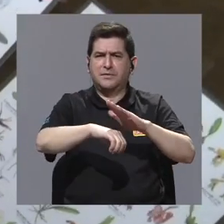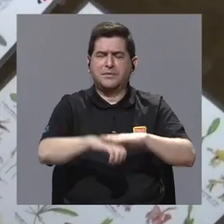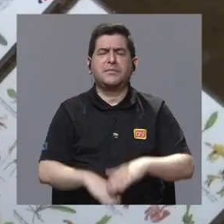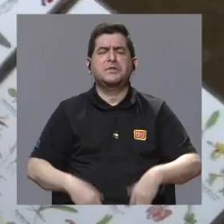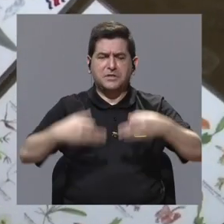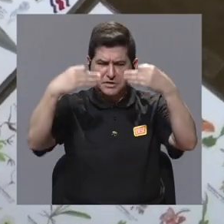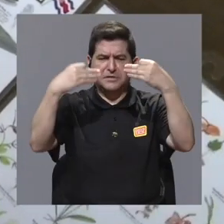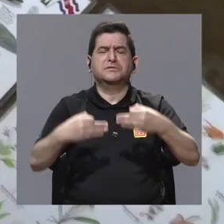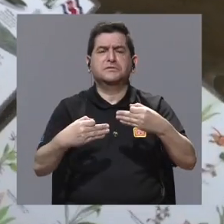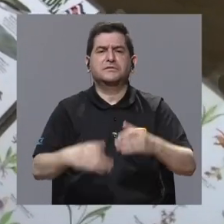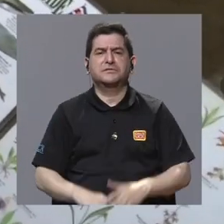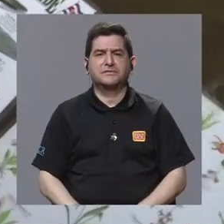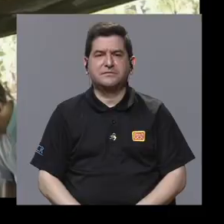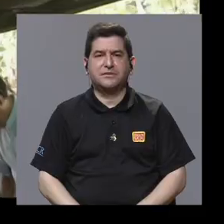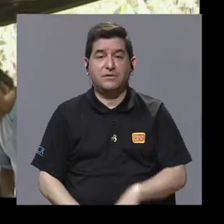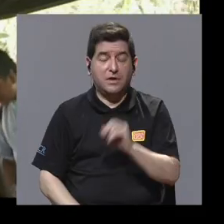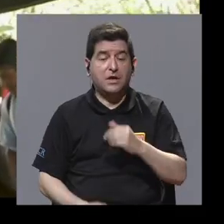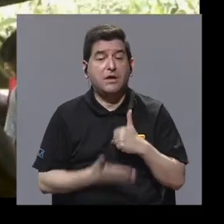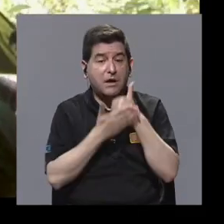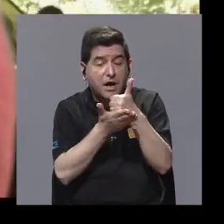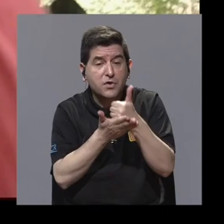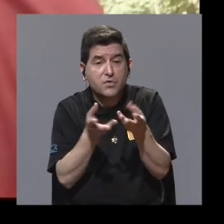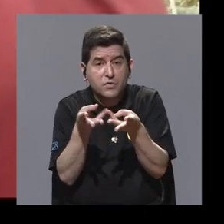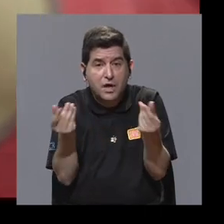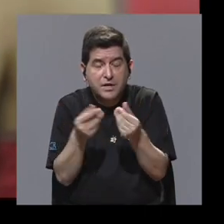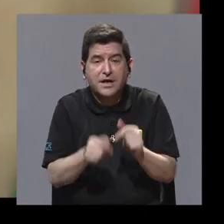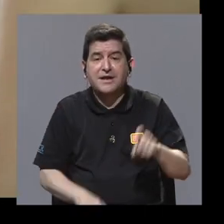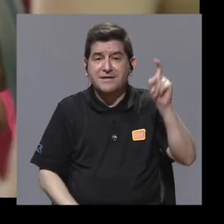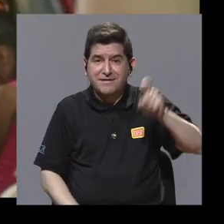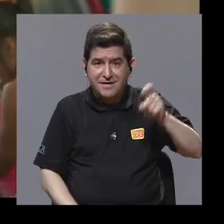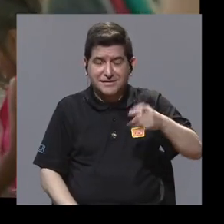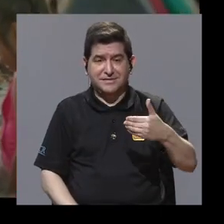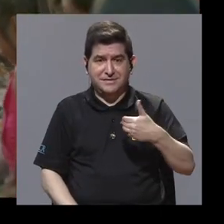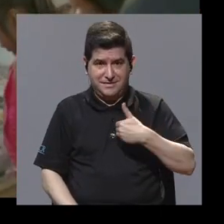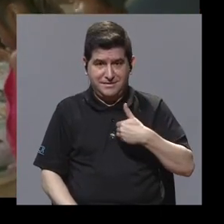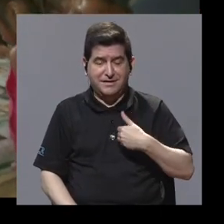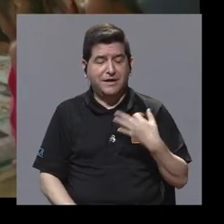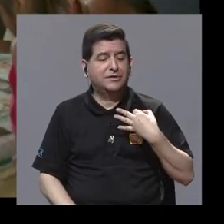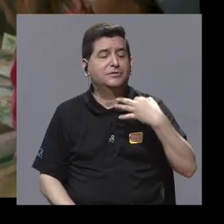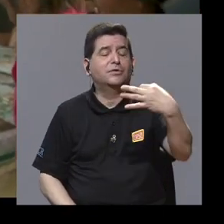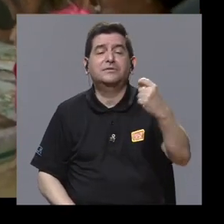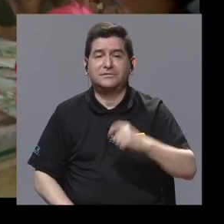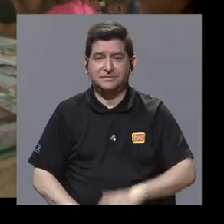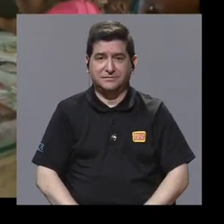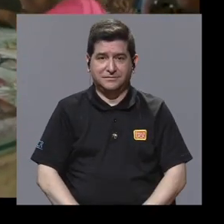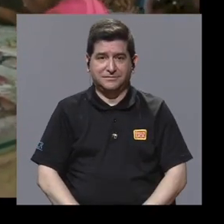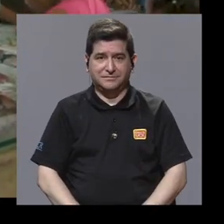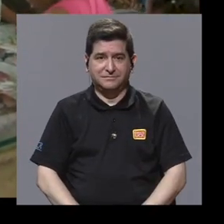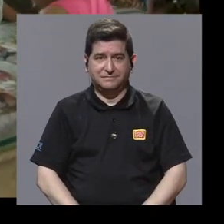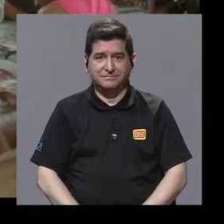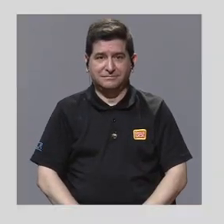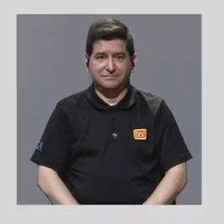les permitirá tomar decisiones y contribuir en la solución de las necesidades que surgen día a día.